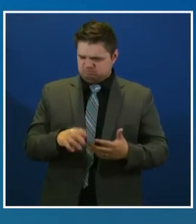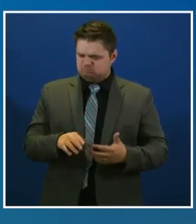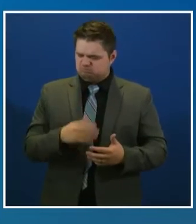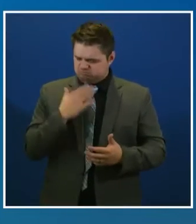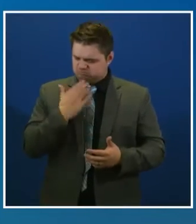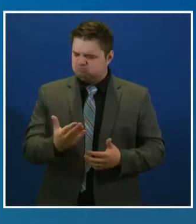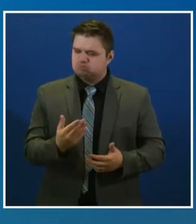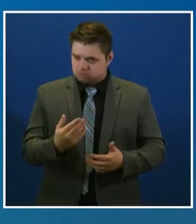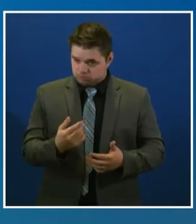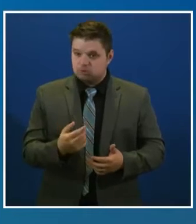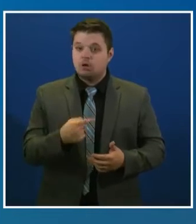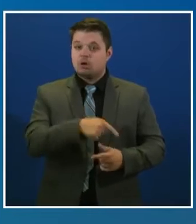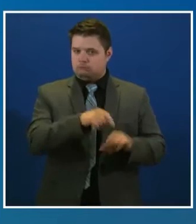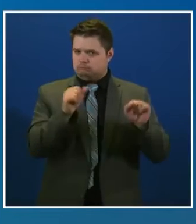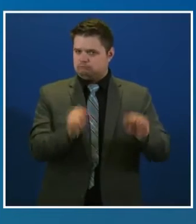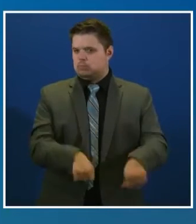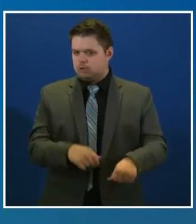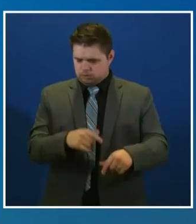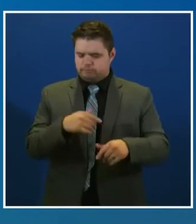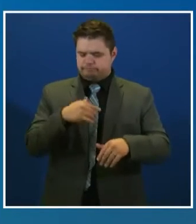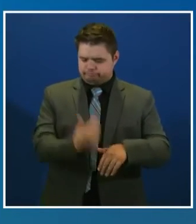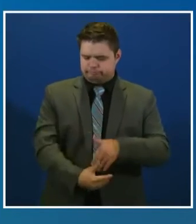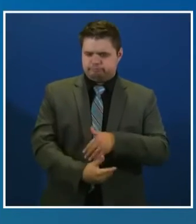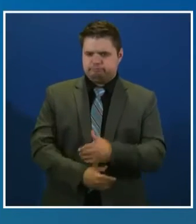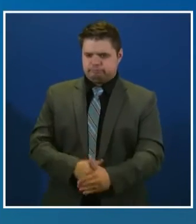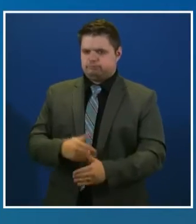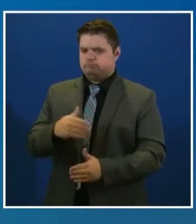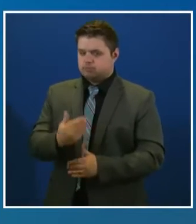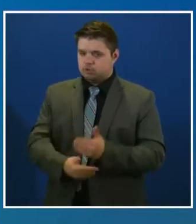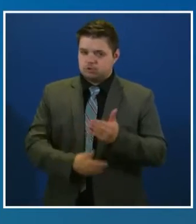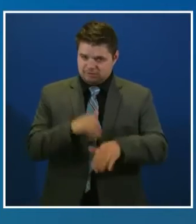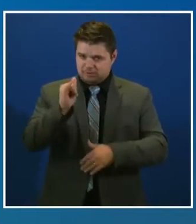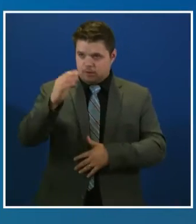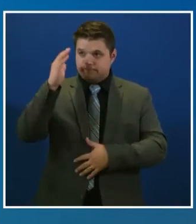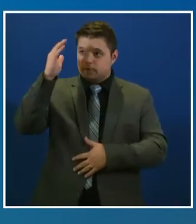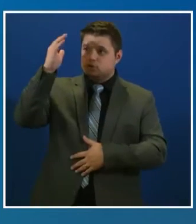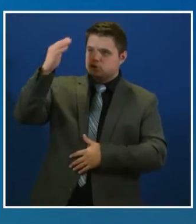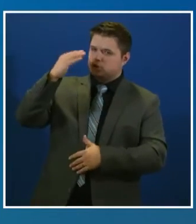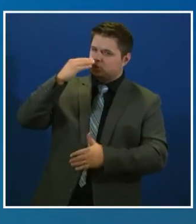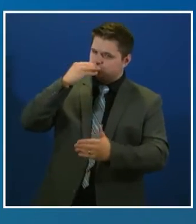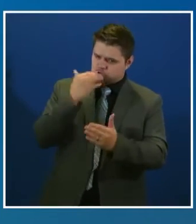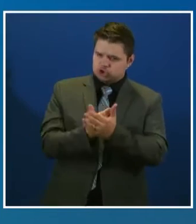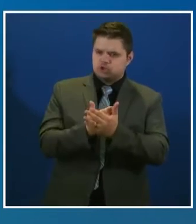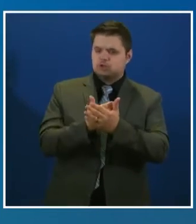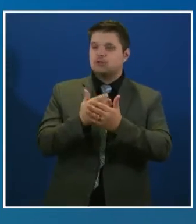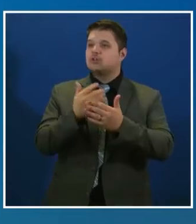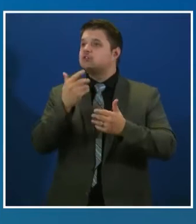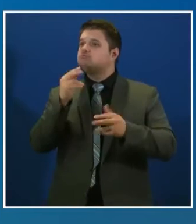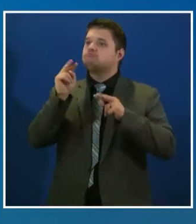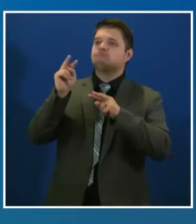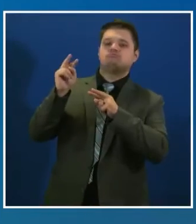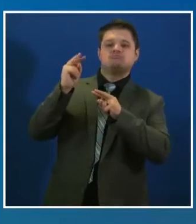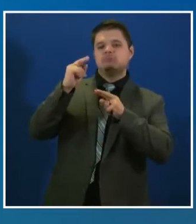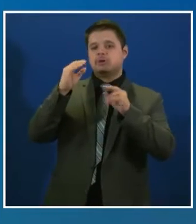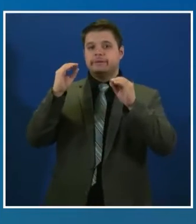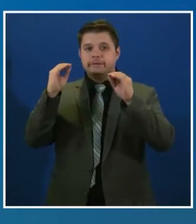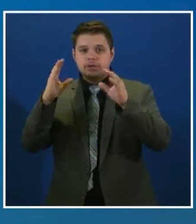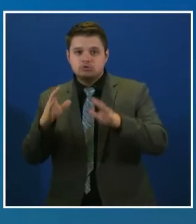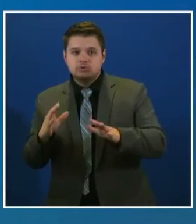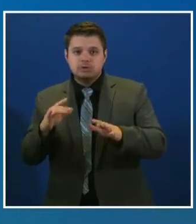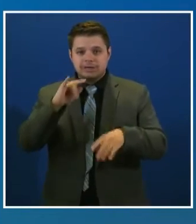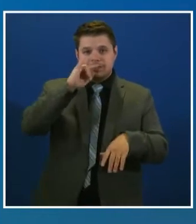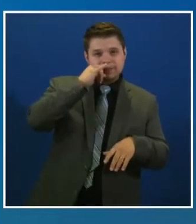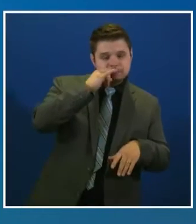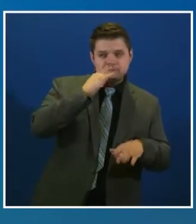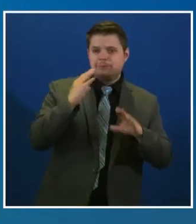vacunarse, lo que es una excelente noticia para la reapertura de nuestras escuelas y para que todos los maestros y los niños vuelvan a las aulas lo antes